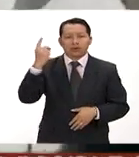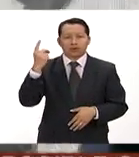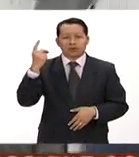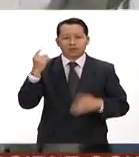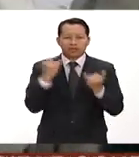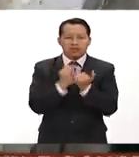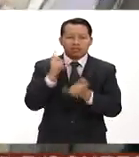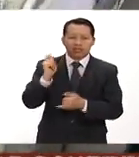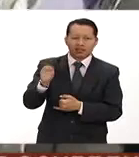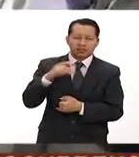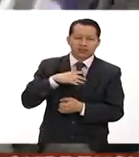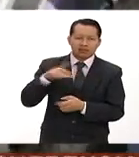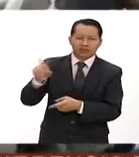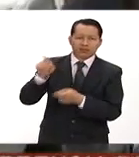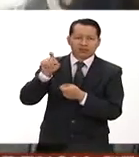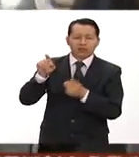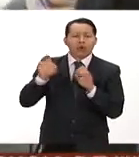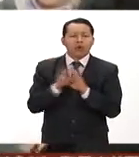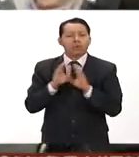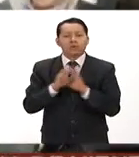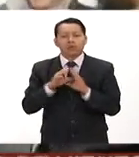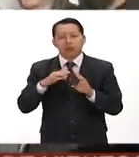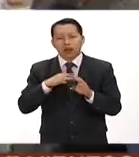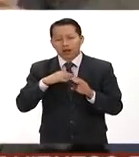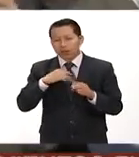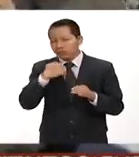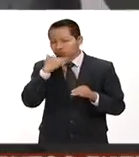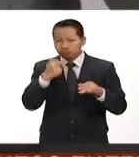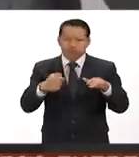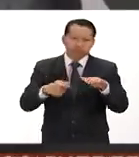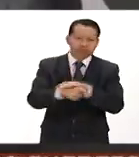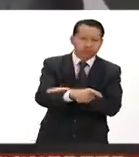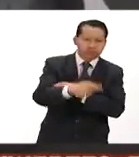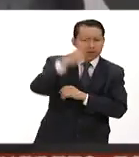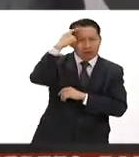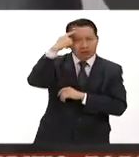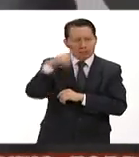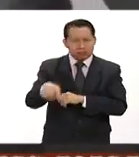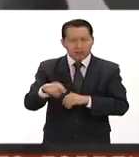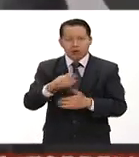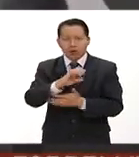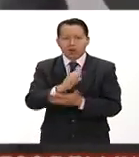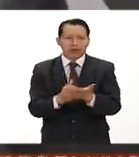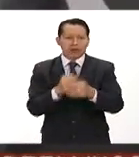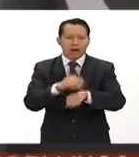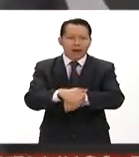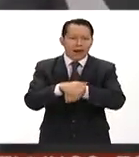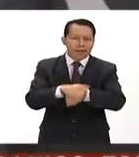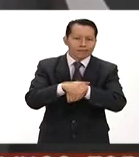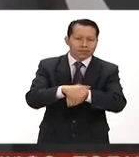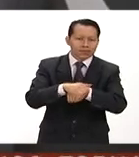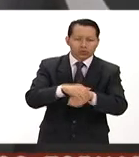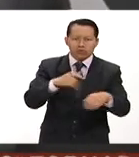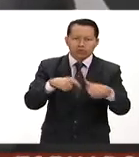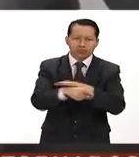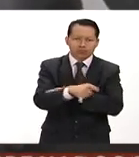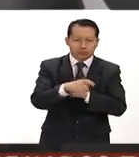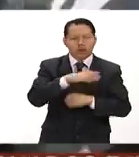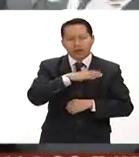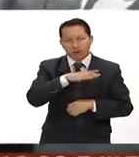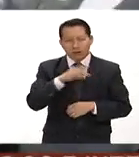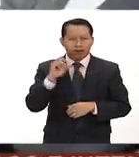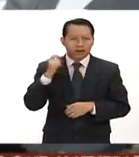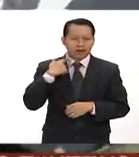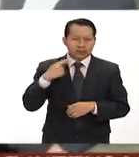dinero que fue obtenido mediante sobornos para conceder contratos a un amigo precisamente del ex